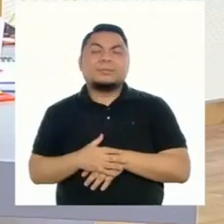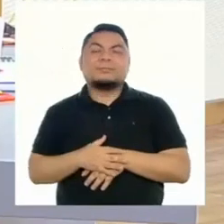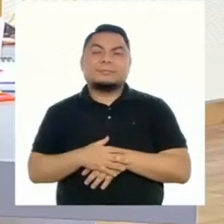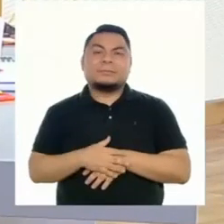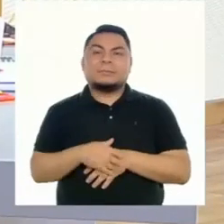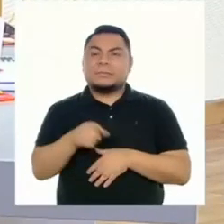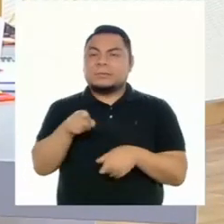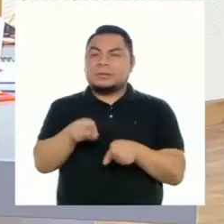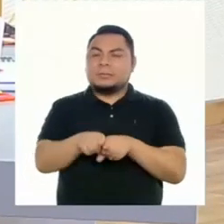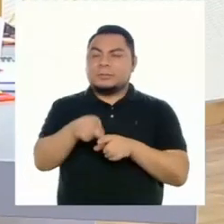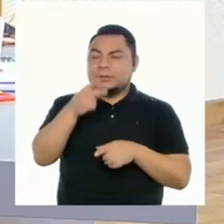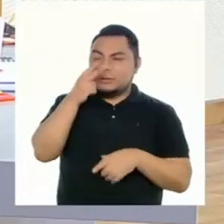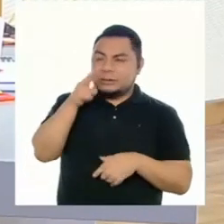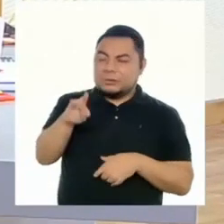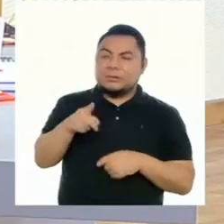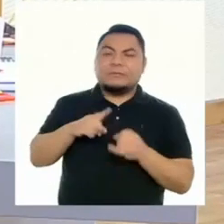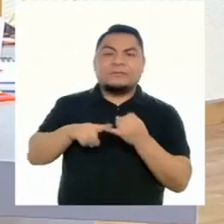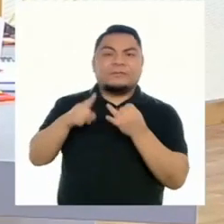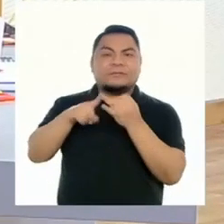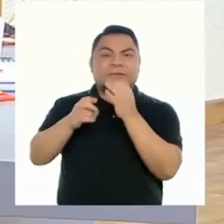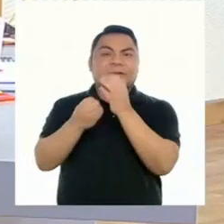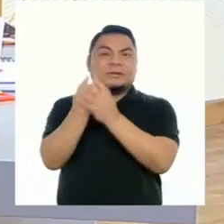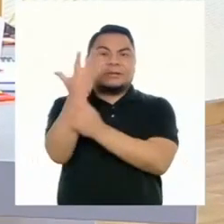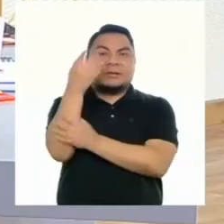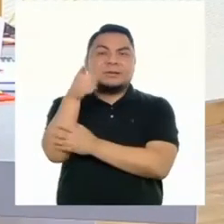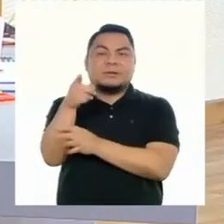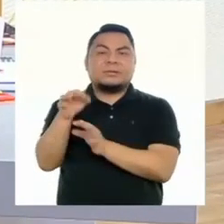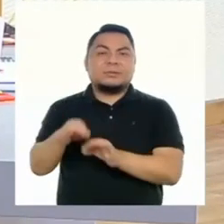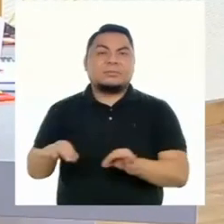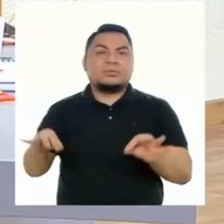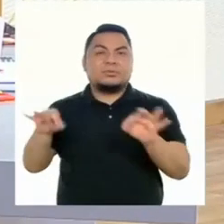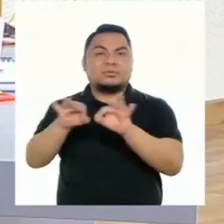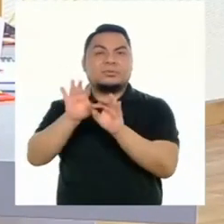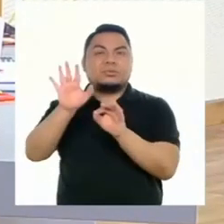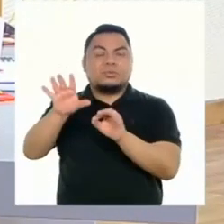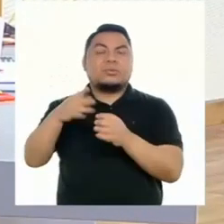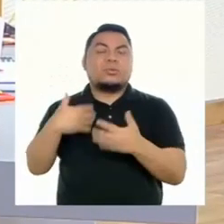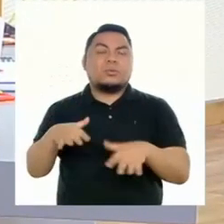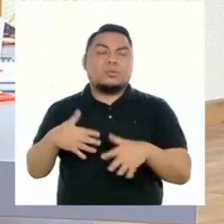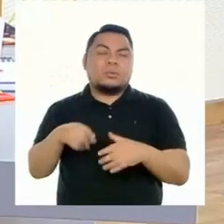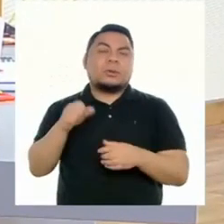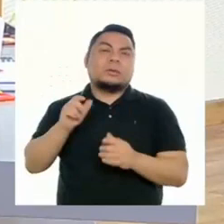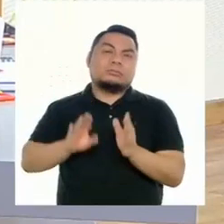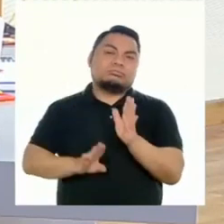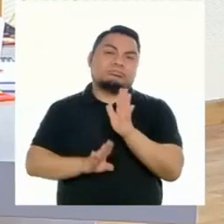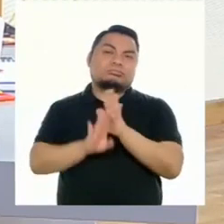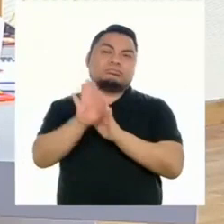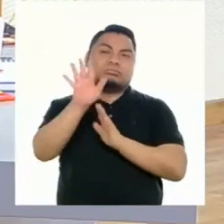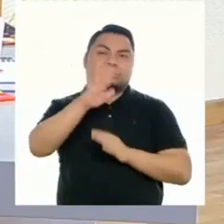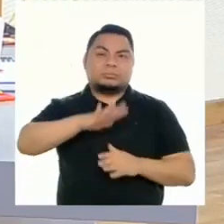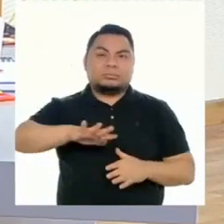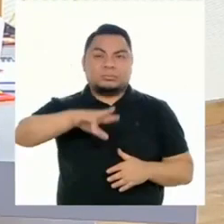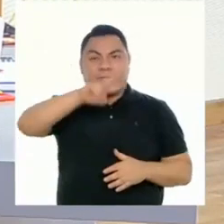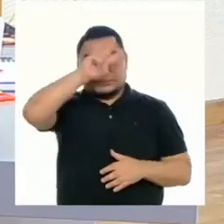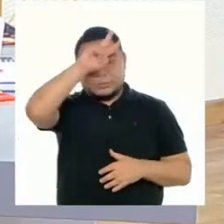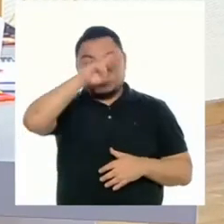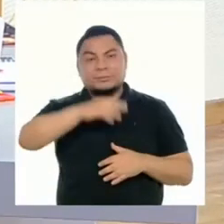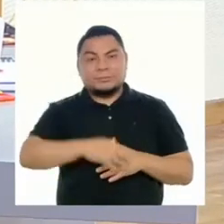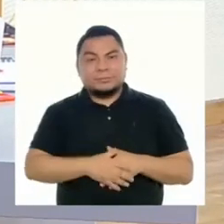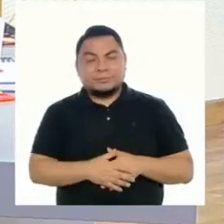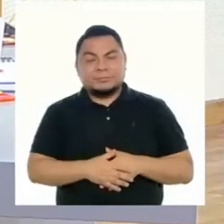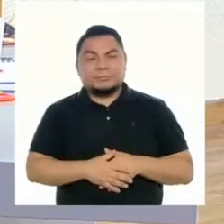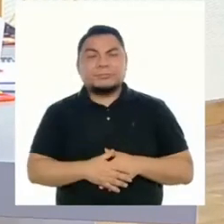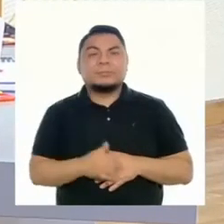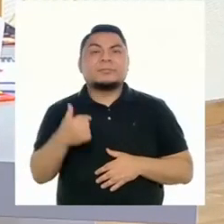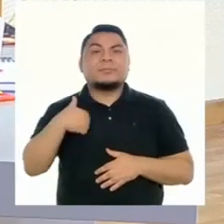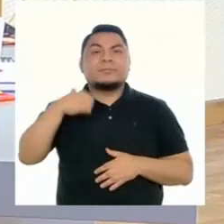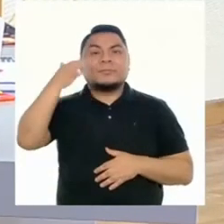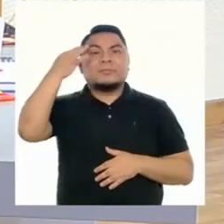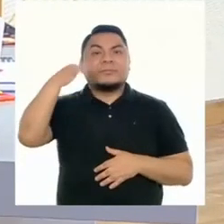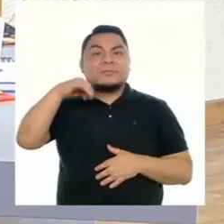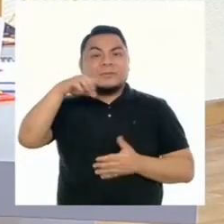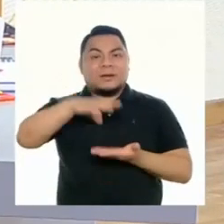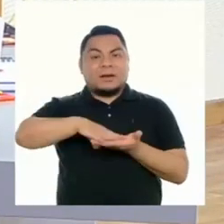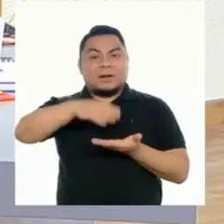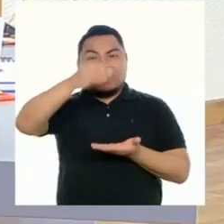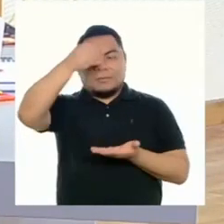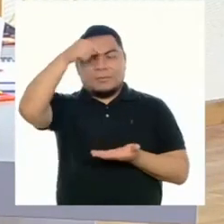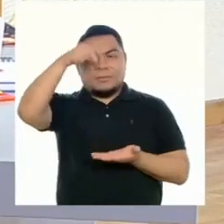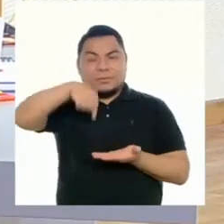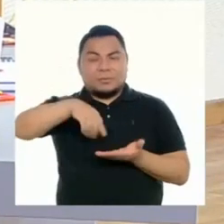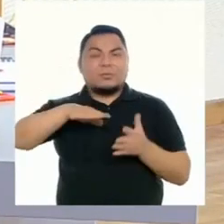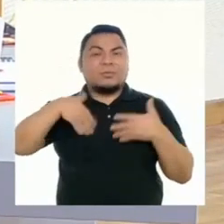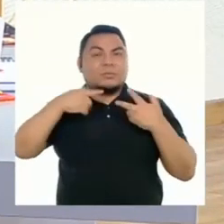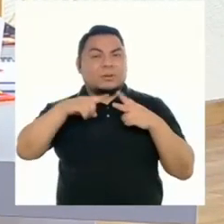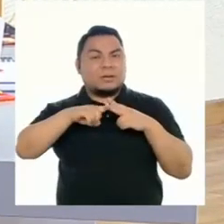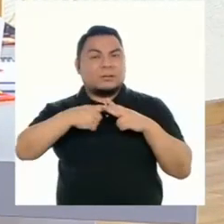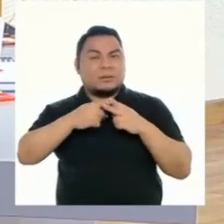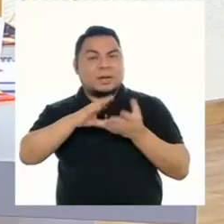hemos visto la definición de biodiversidad, su importancia y el impacto en el desarrollo del país. Creo que con lo que hemos aprendido hoy